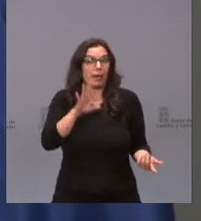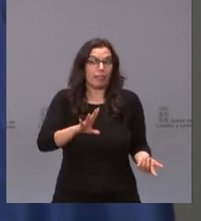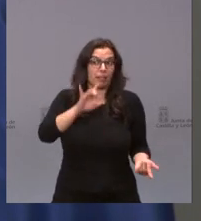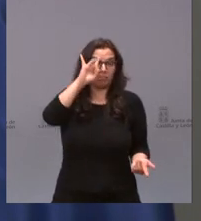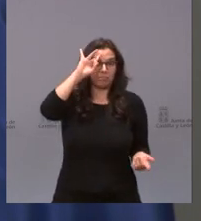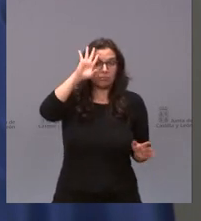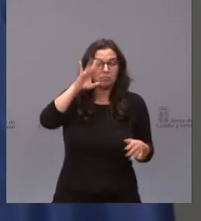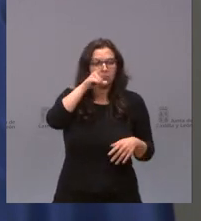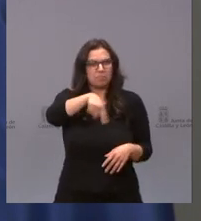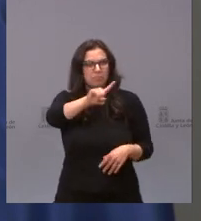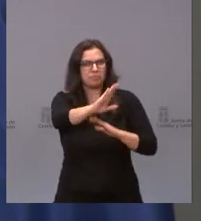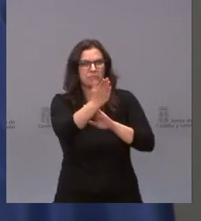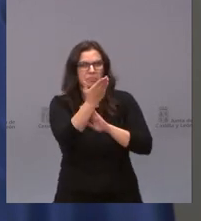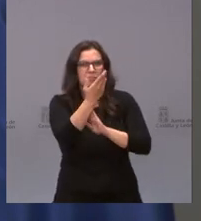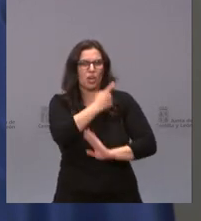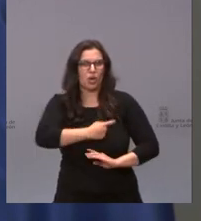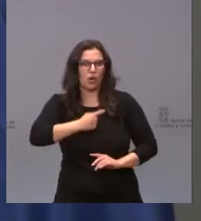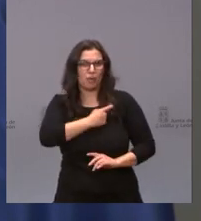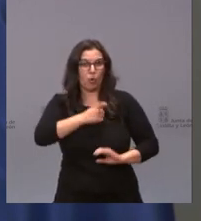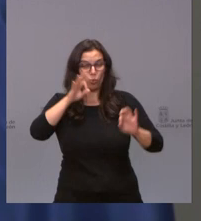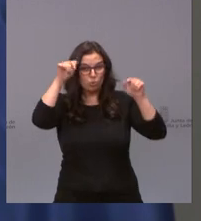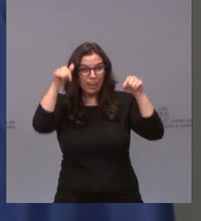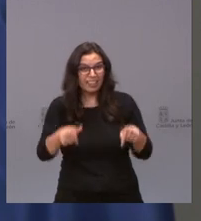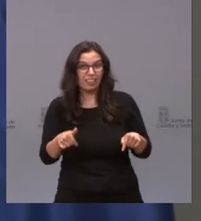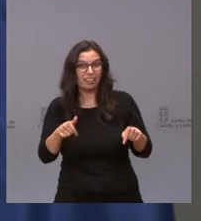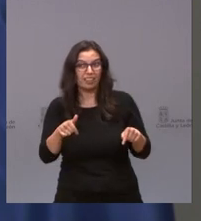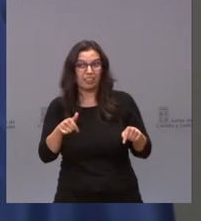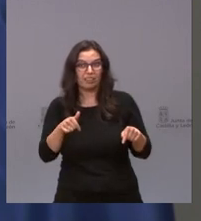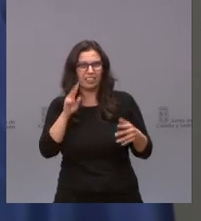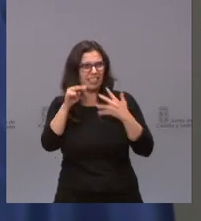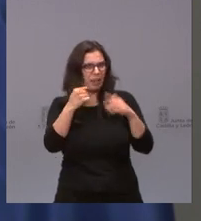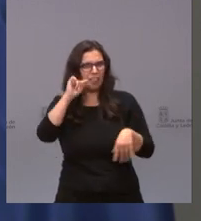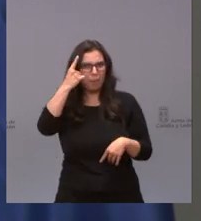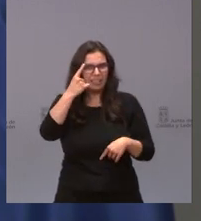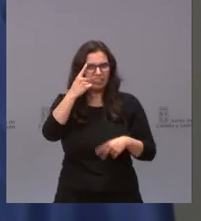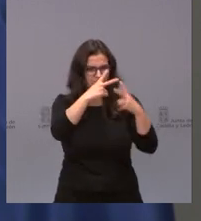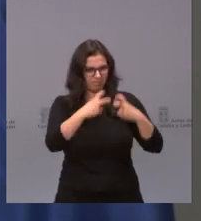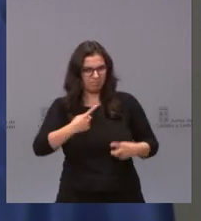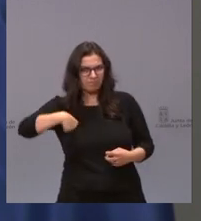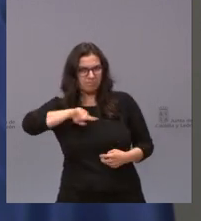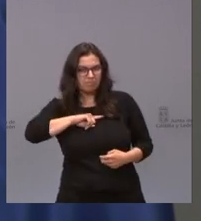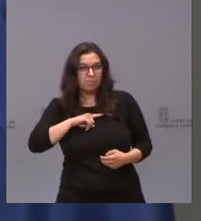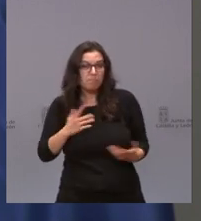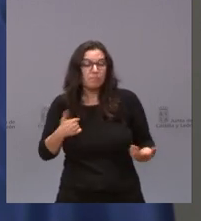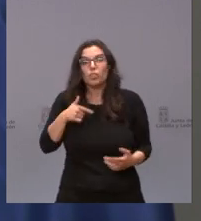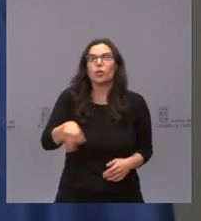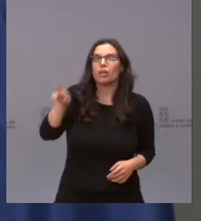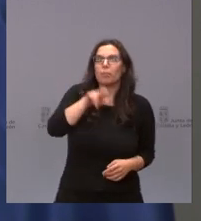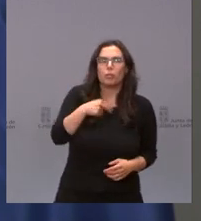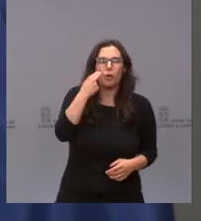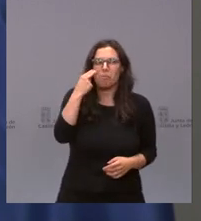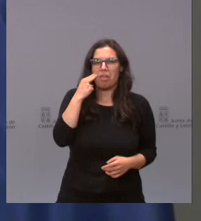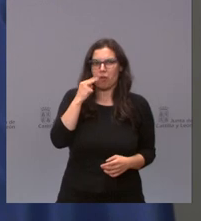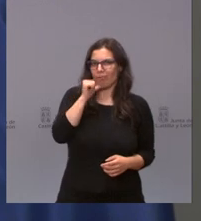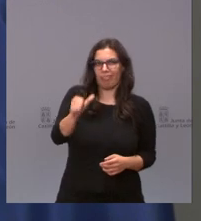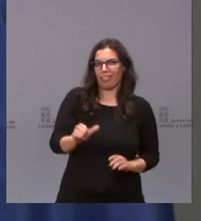que esta comisión se haga en aquella comunidad que ha sido más transparente. Pero, le insisto, nosotros nunca hemos tenido miedo a